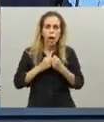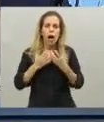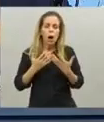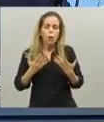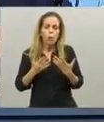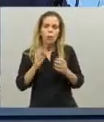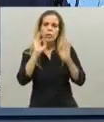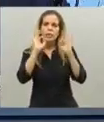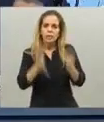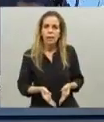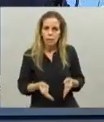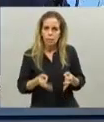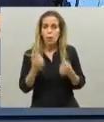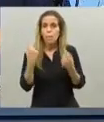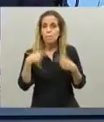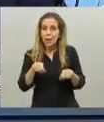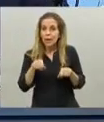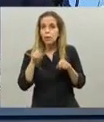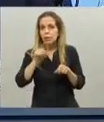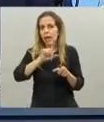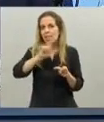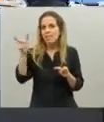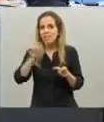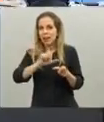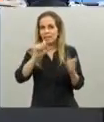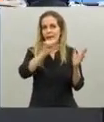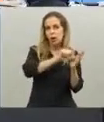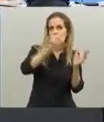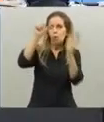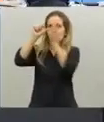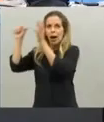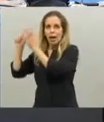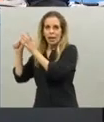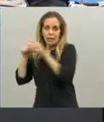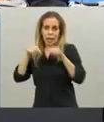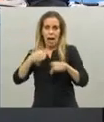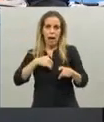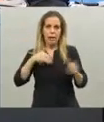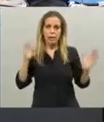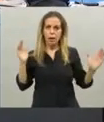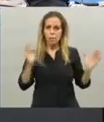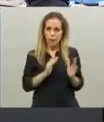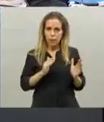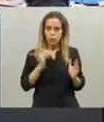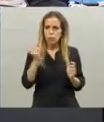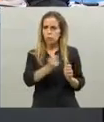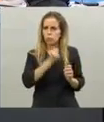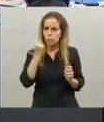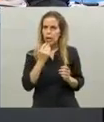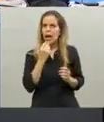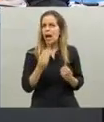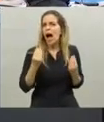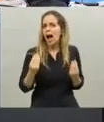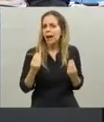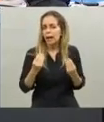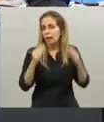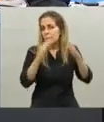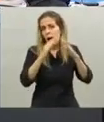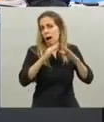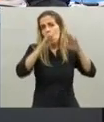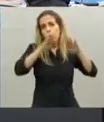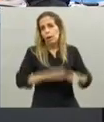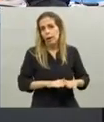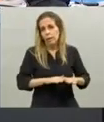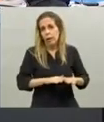duda de que estas diferencias se explican por el aislamiento y creo que hay que valorarlo porque ahora